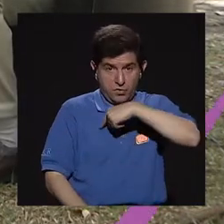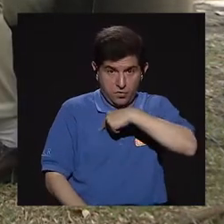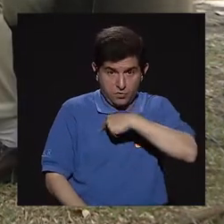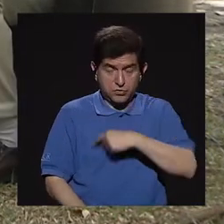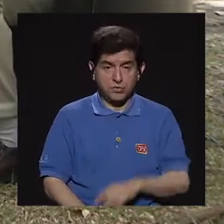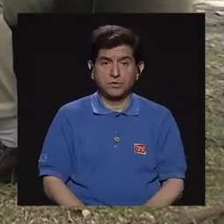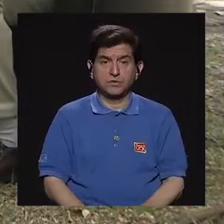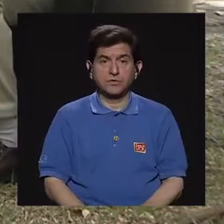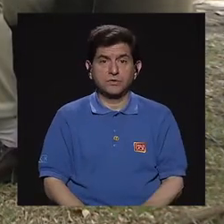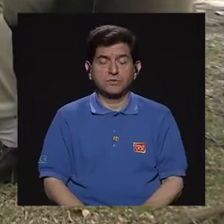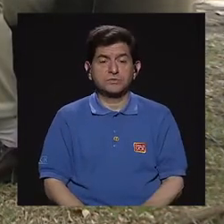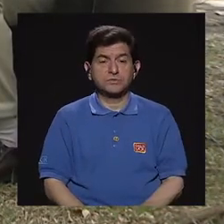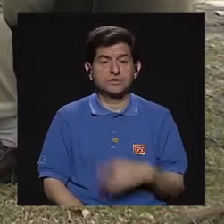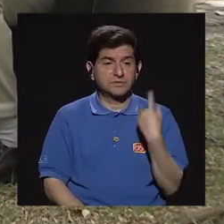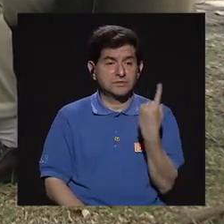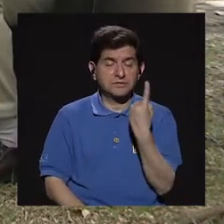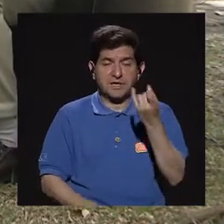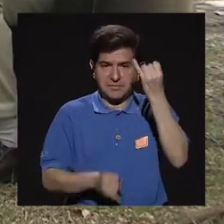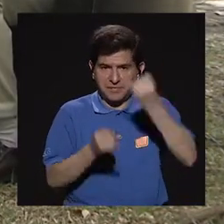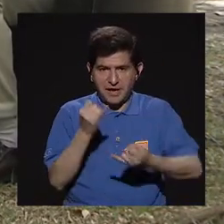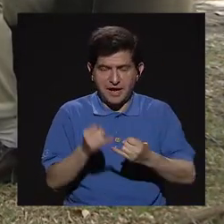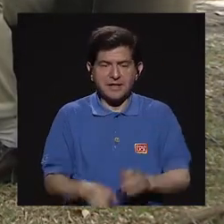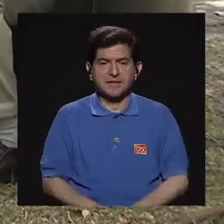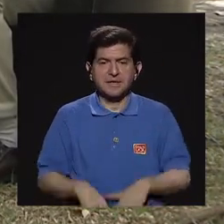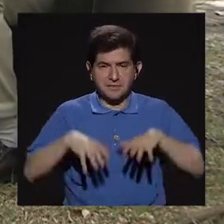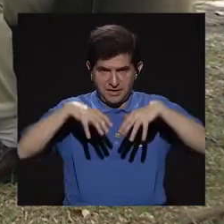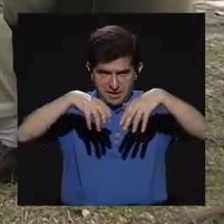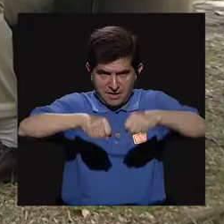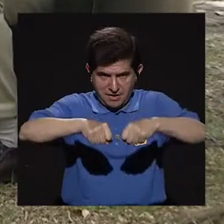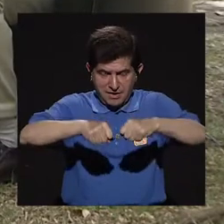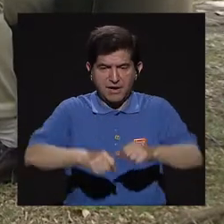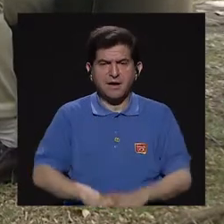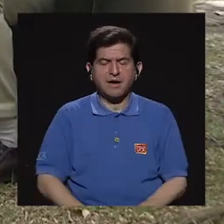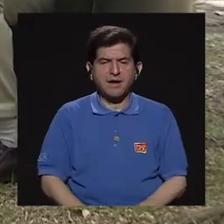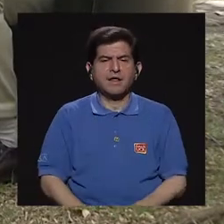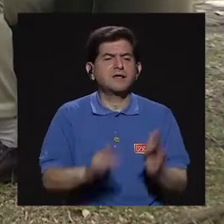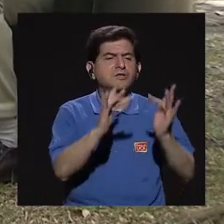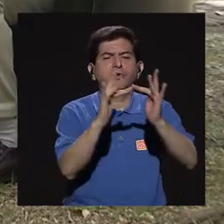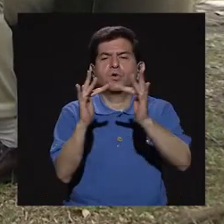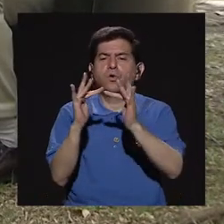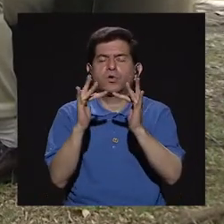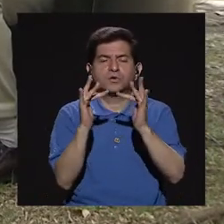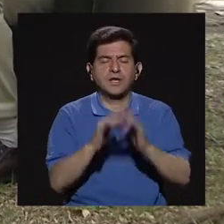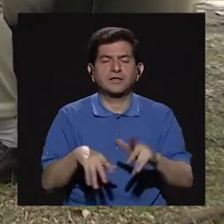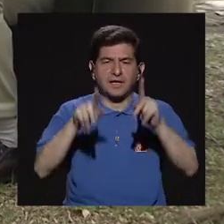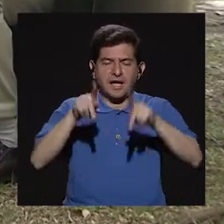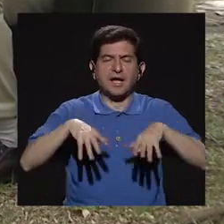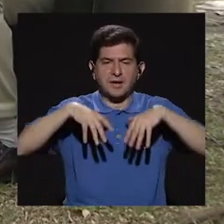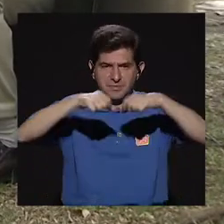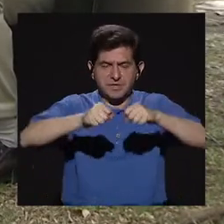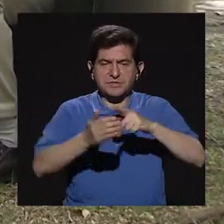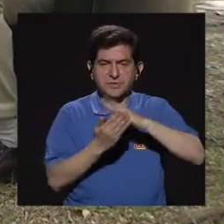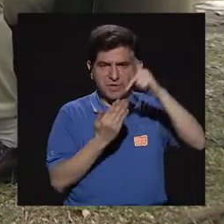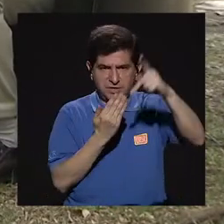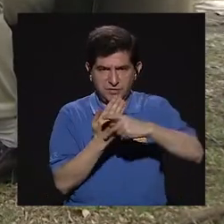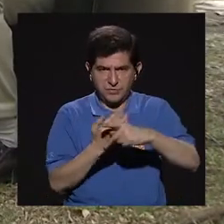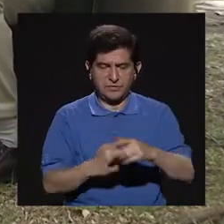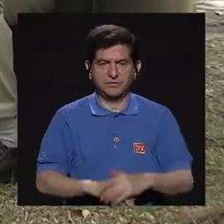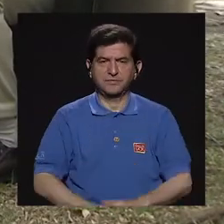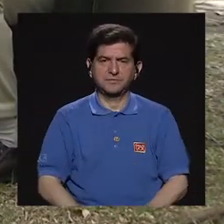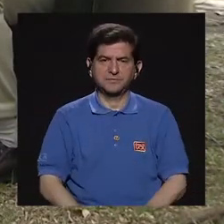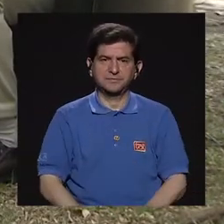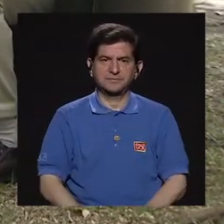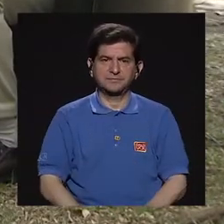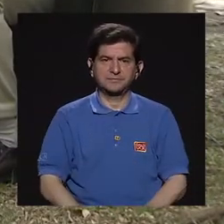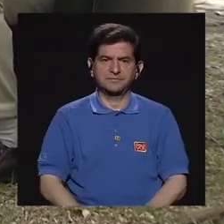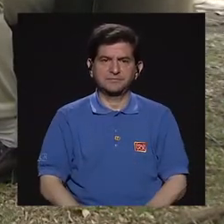todos, cada vez que cerramos promoción, lo que hacemos es contactar a las egresadas de los programas. Entonces,